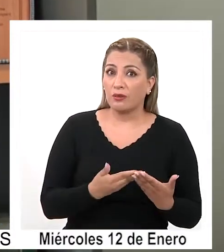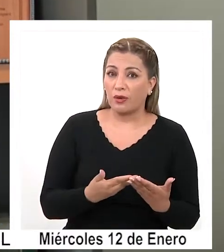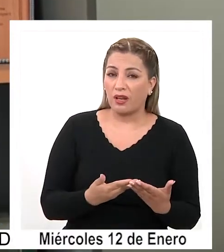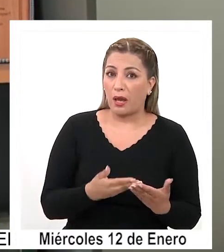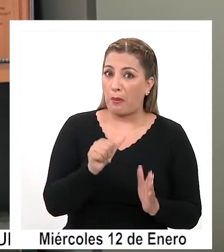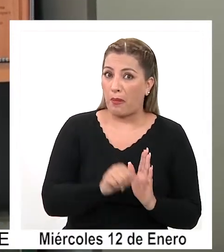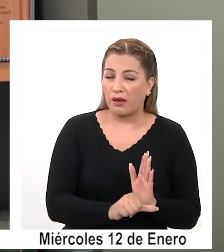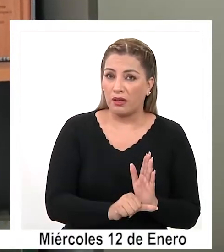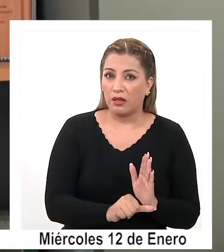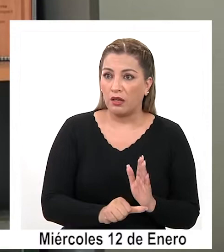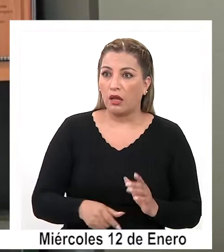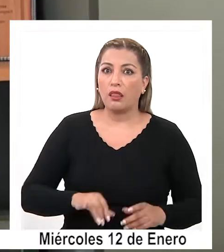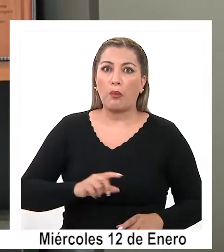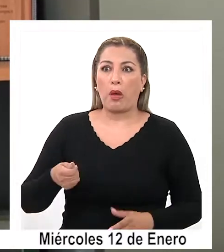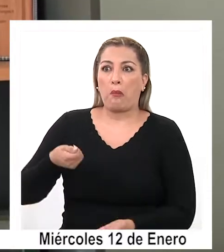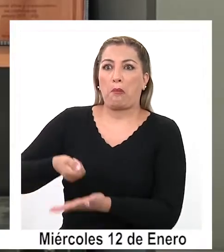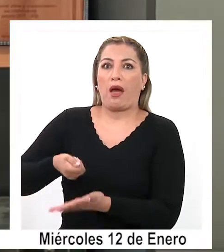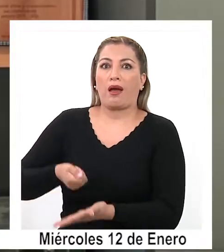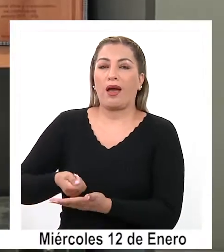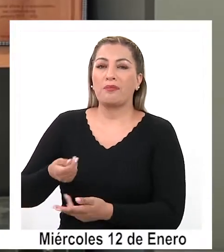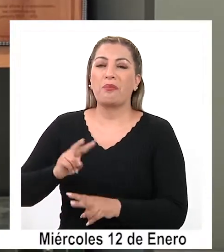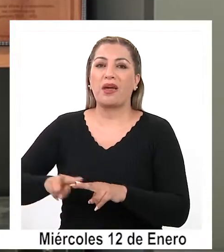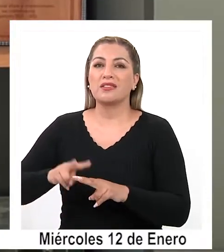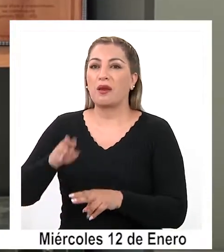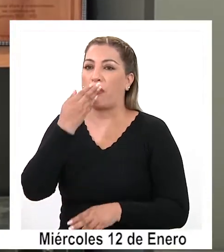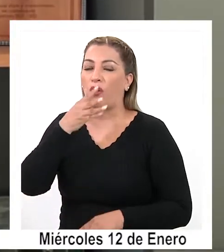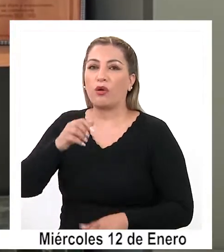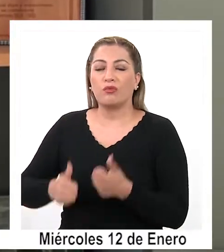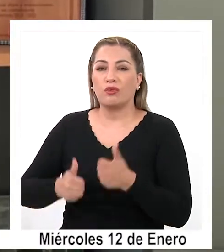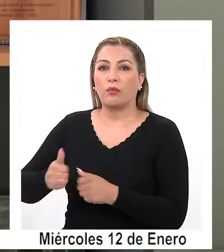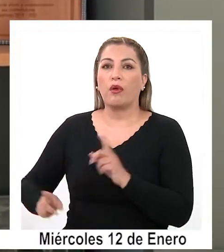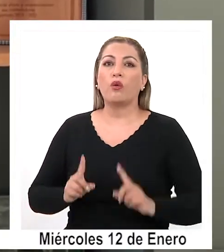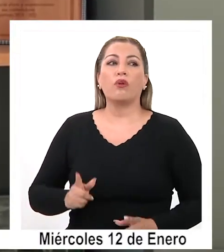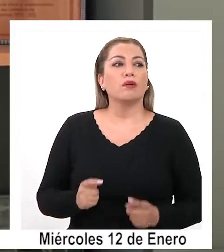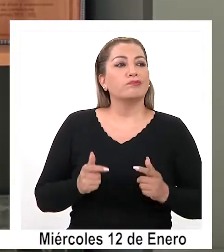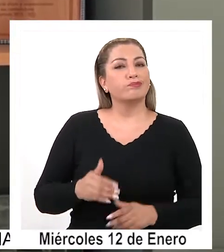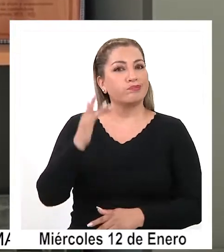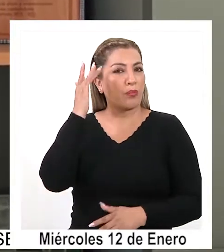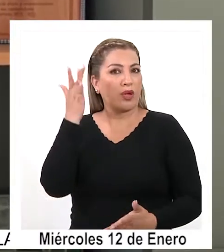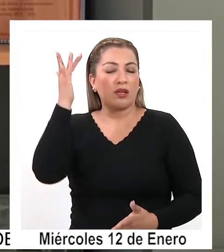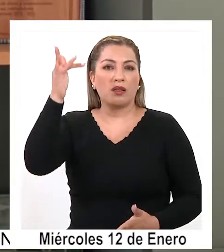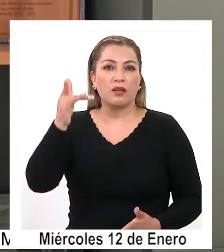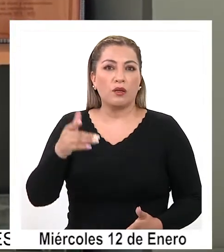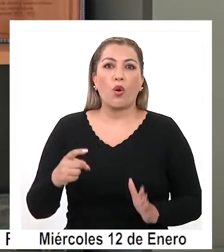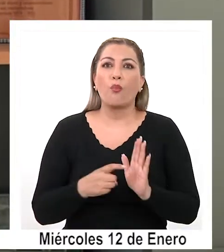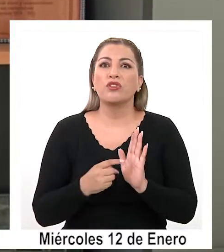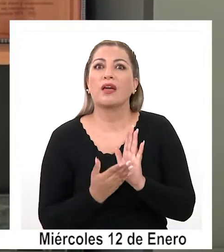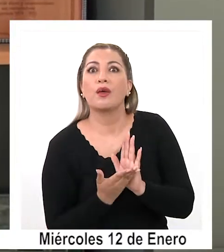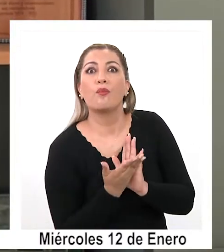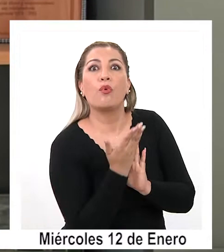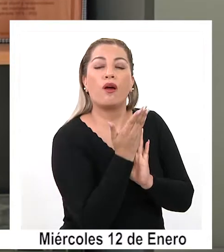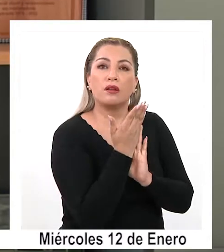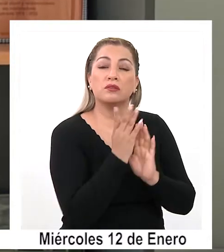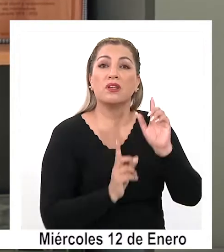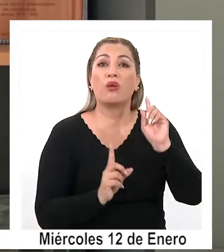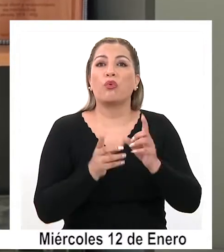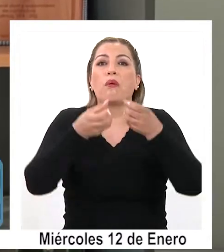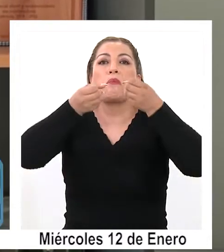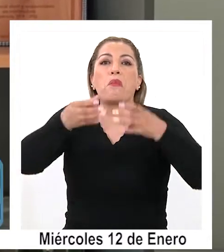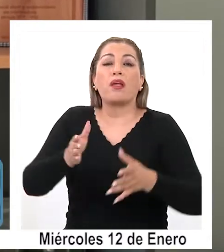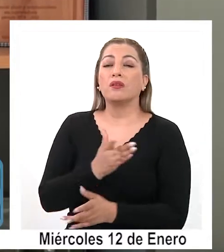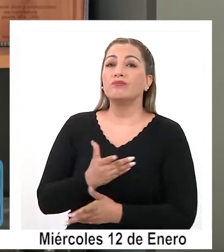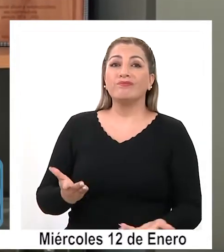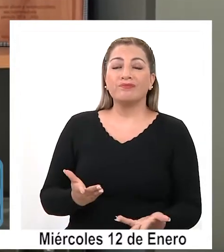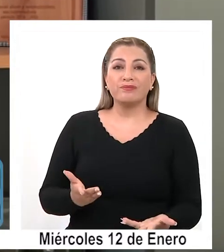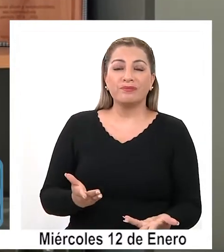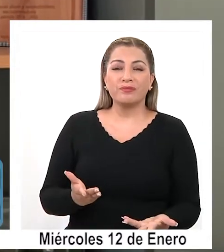de que haya que gastar más lucas para que te vaya mejor. muchas personas que, por ejemplo, tienen las capacidades para sacar un puntaje muy alto, sin embargo, las pierden debido a